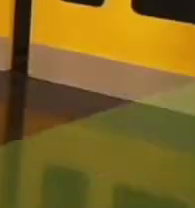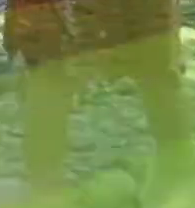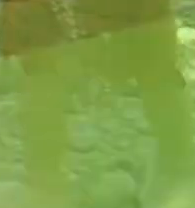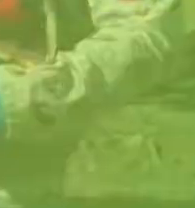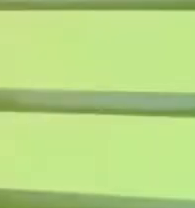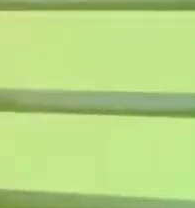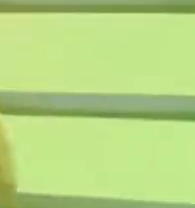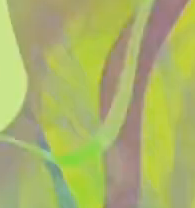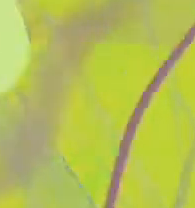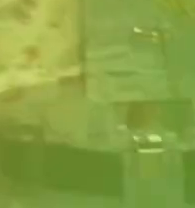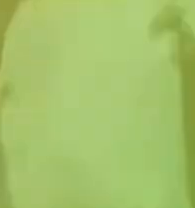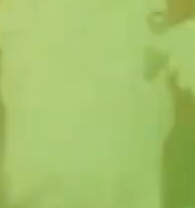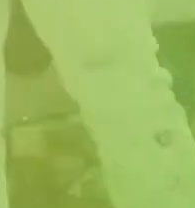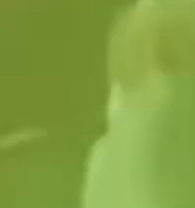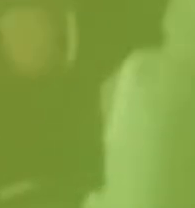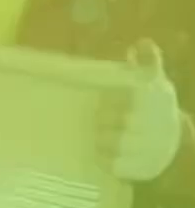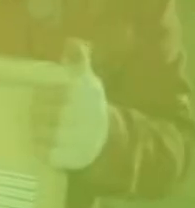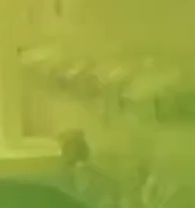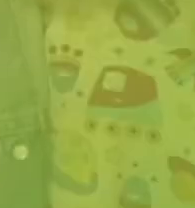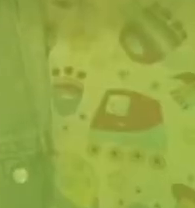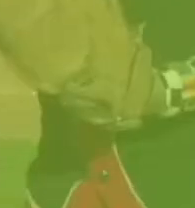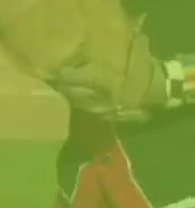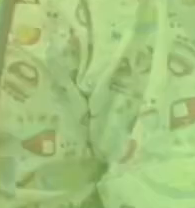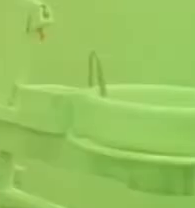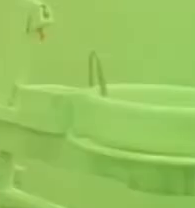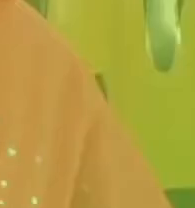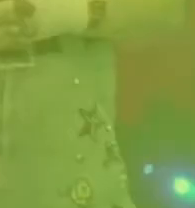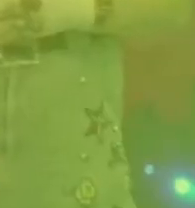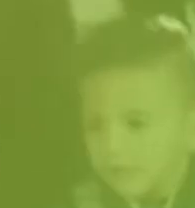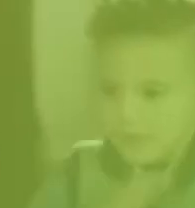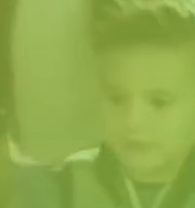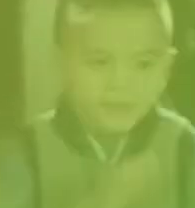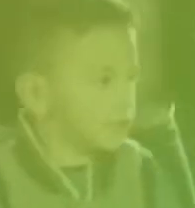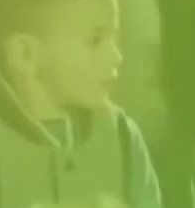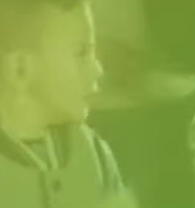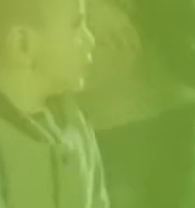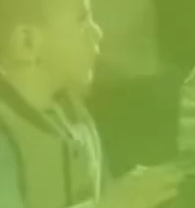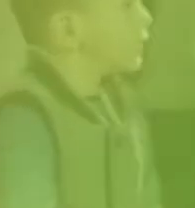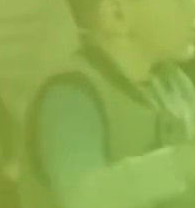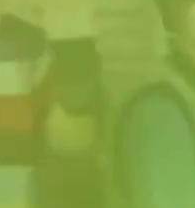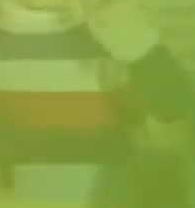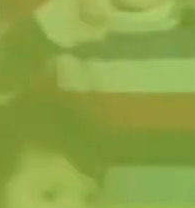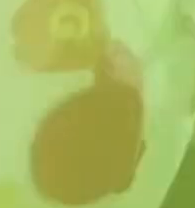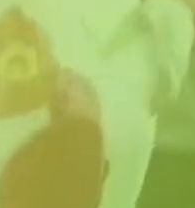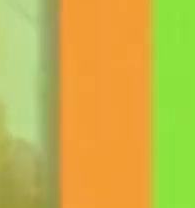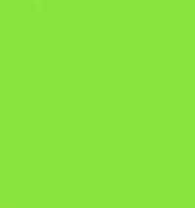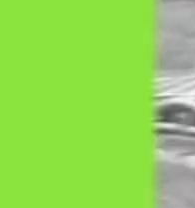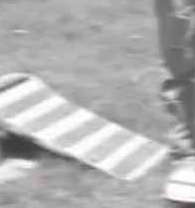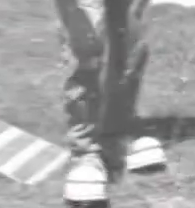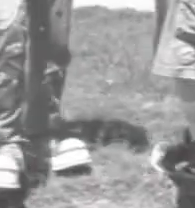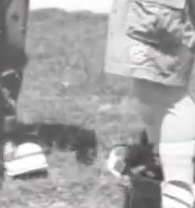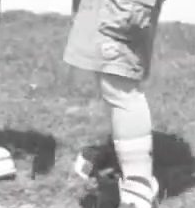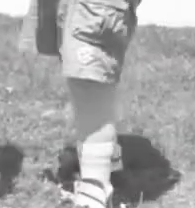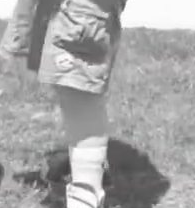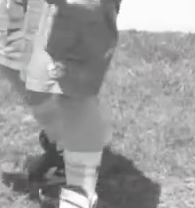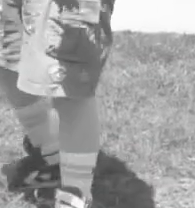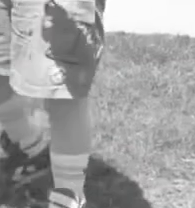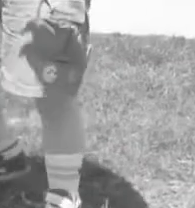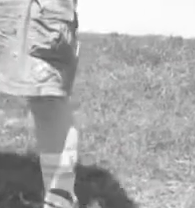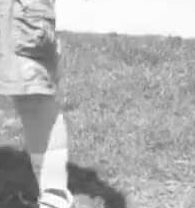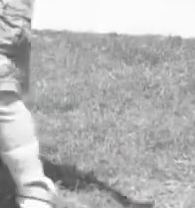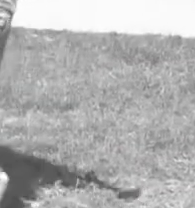Ramito y Gordito, te van a apantallar. Sus ocurrencias no tienen límite. Diviértete con